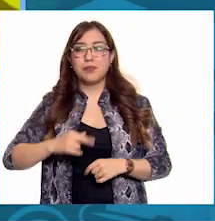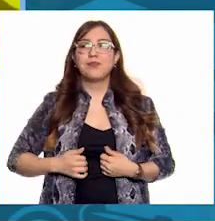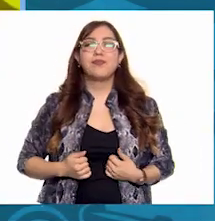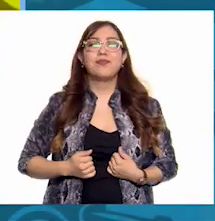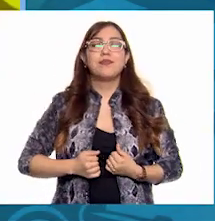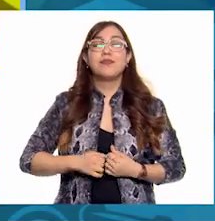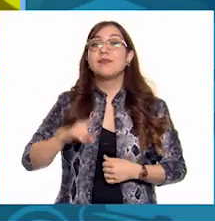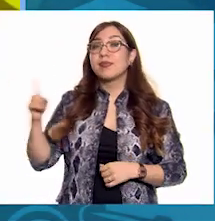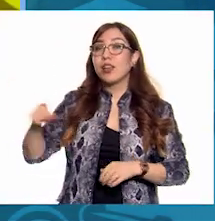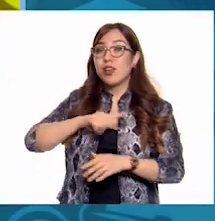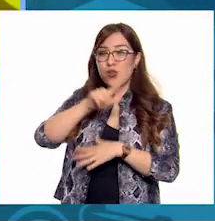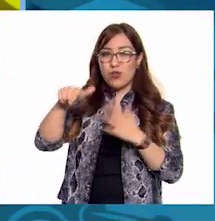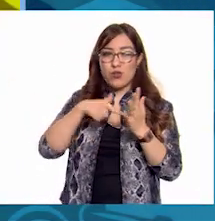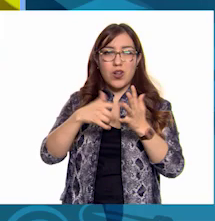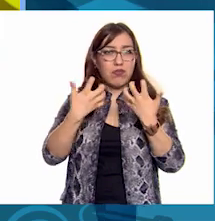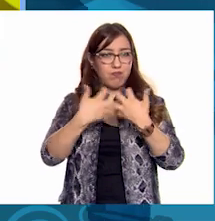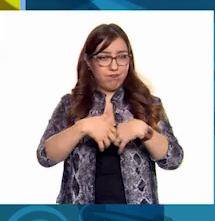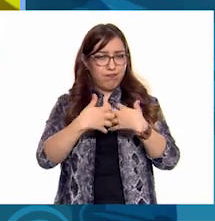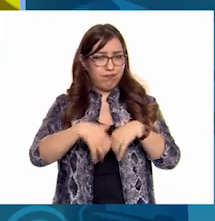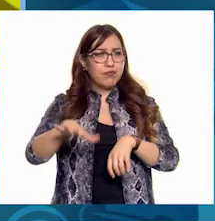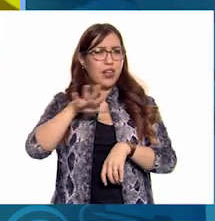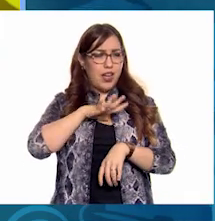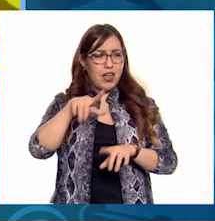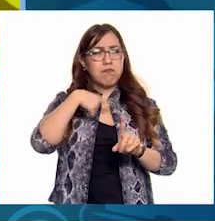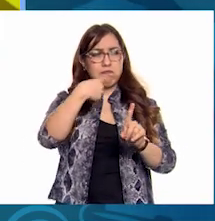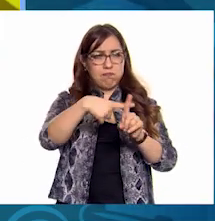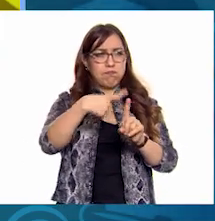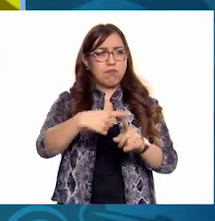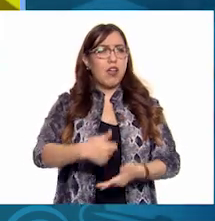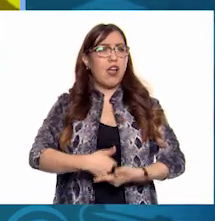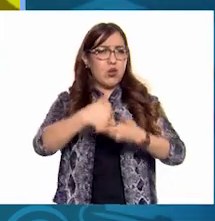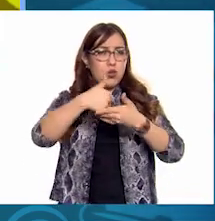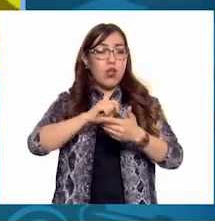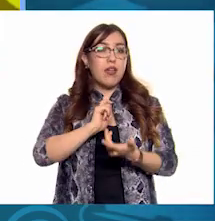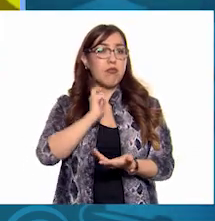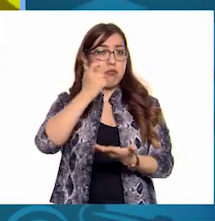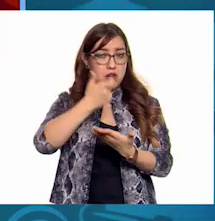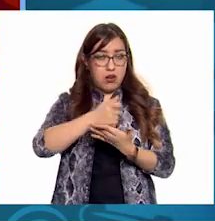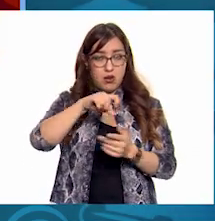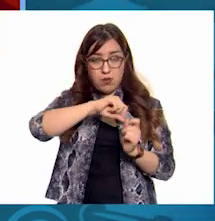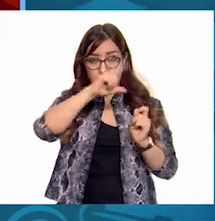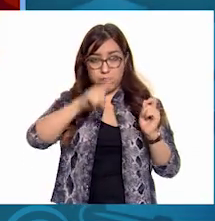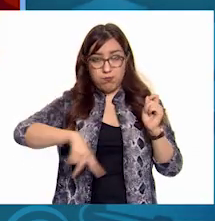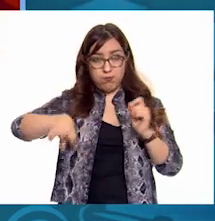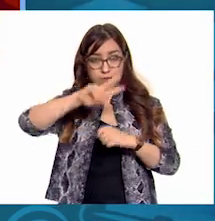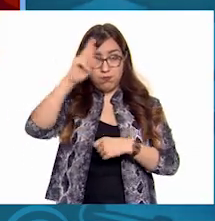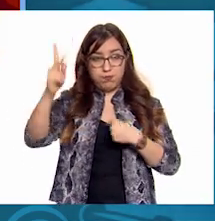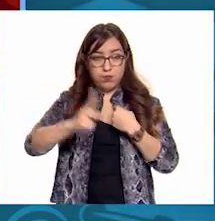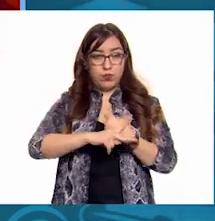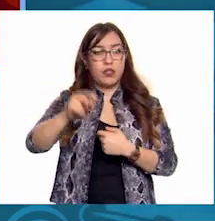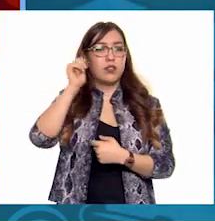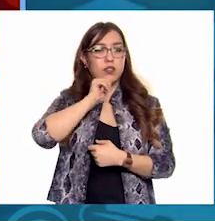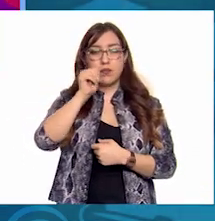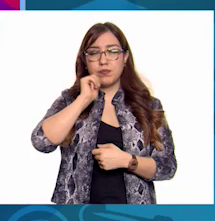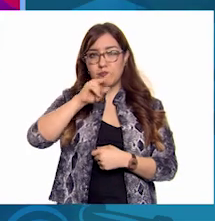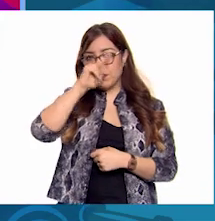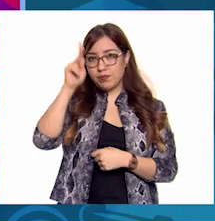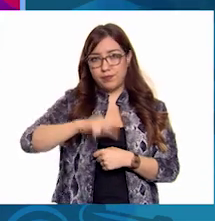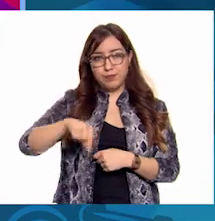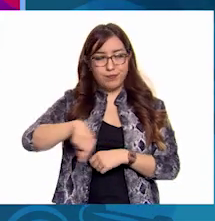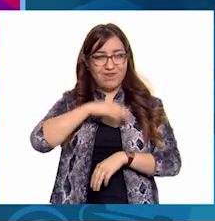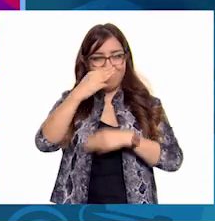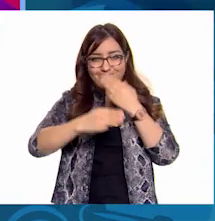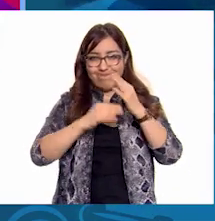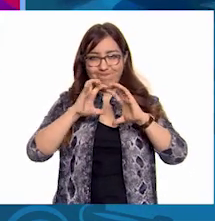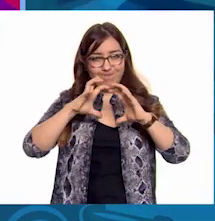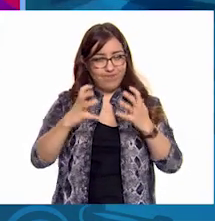parques industriales han aportado diversas ventajas en el crecimiento En economía del país El medio ambiente siempre se ve afectado Pero es